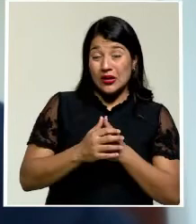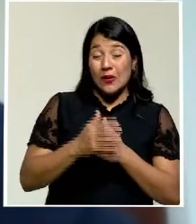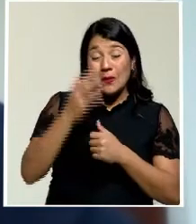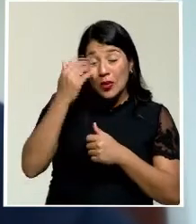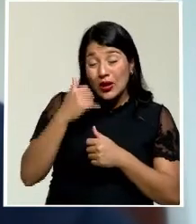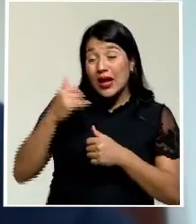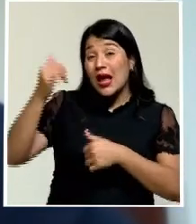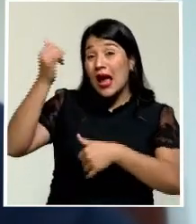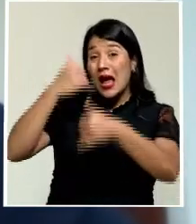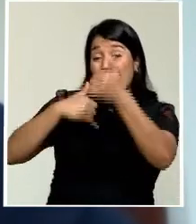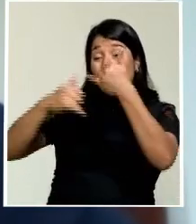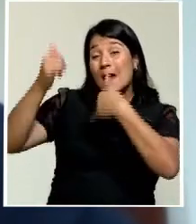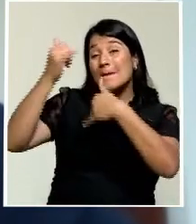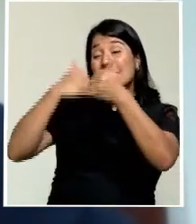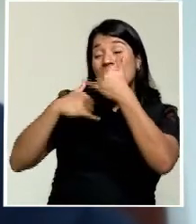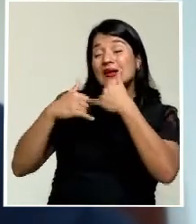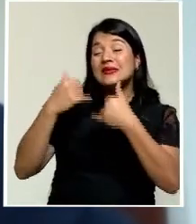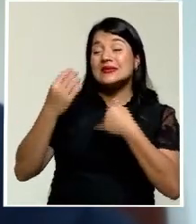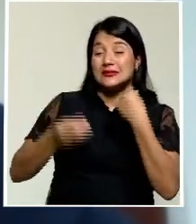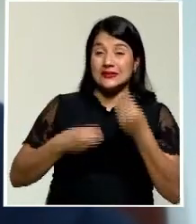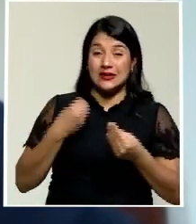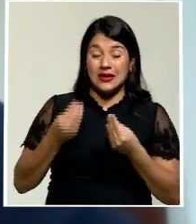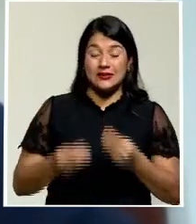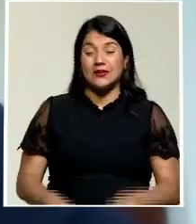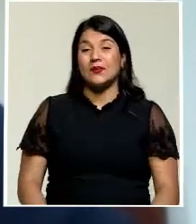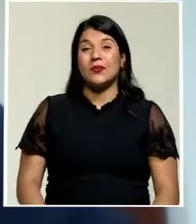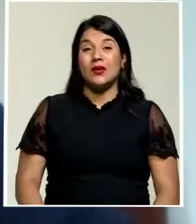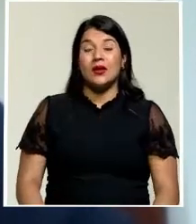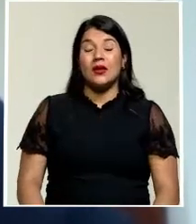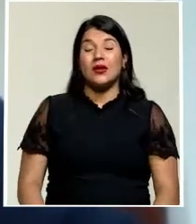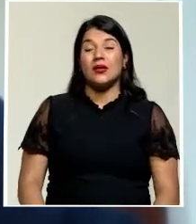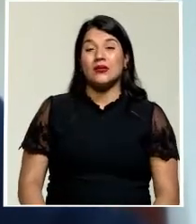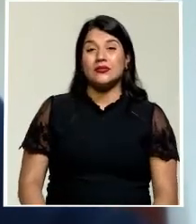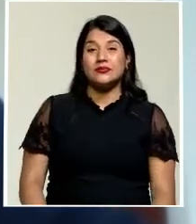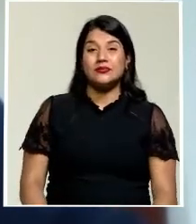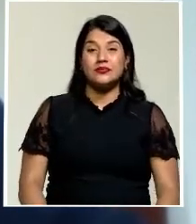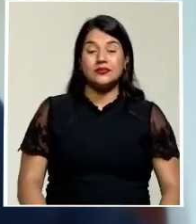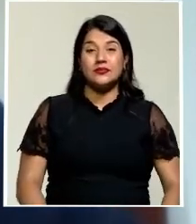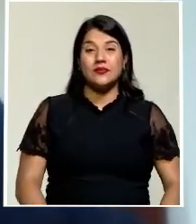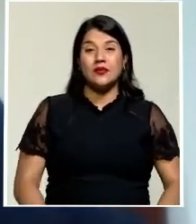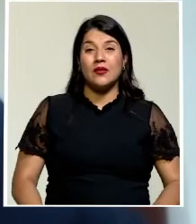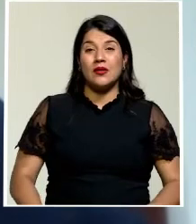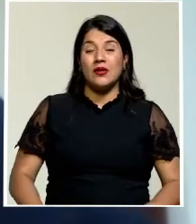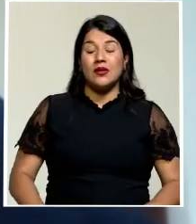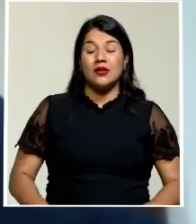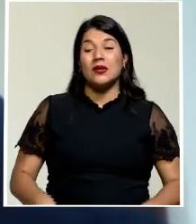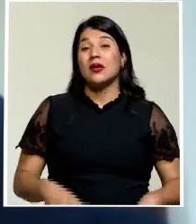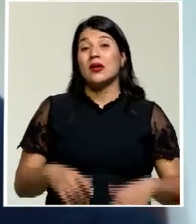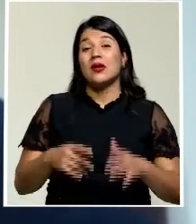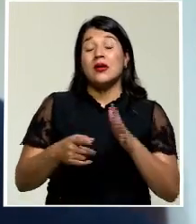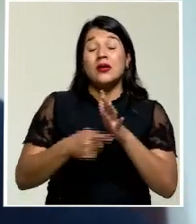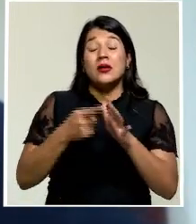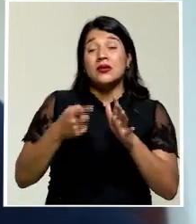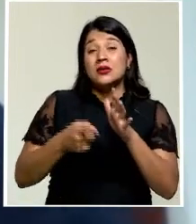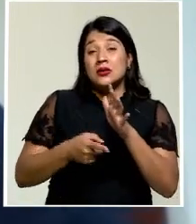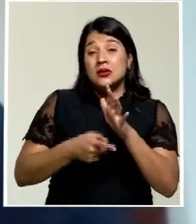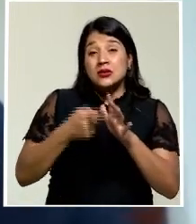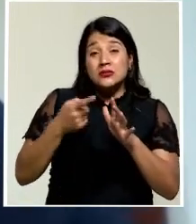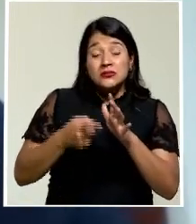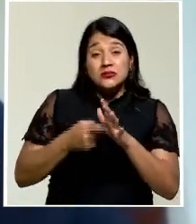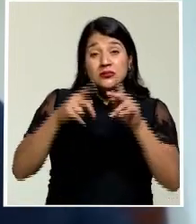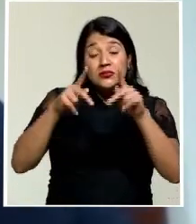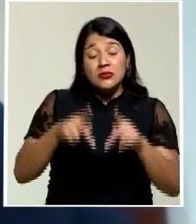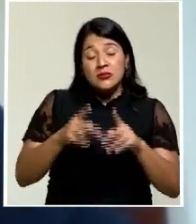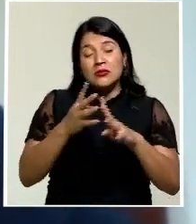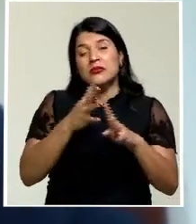simplemente lo que van a hacer es que vienen a hacer cola en una fila de personas que ya estarían con una